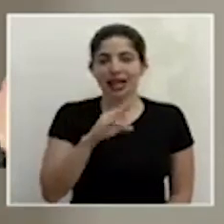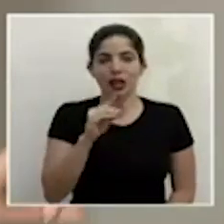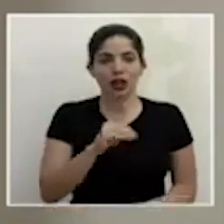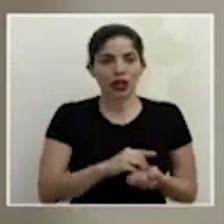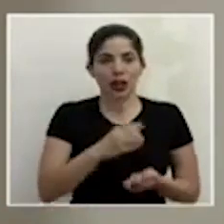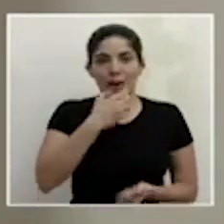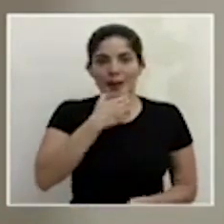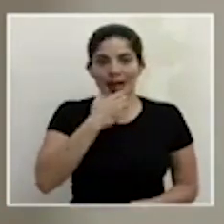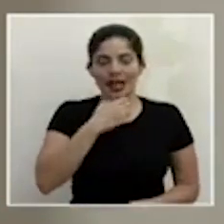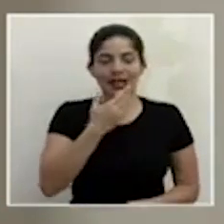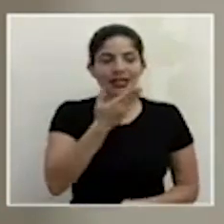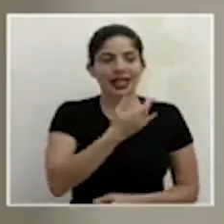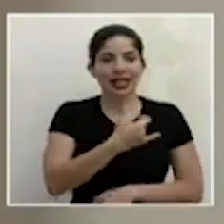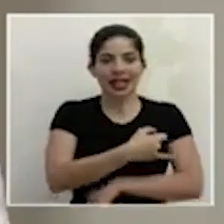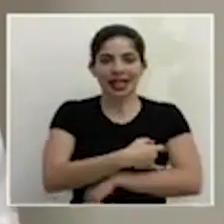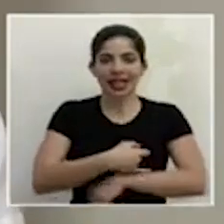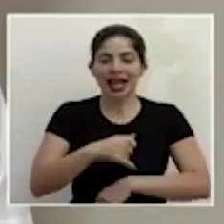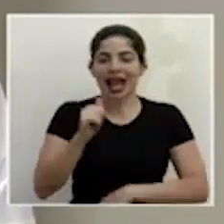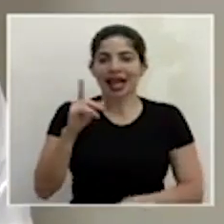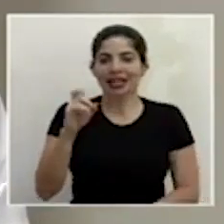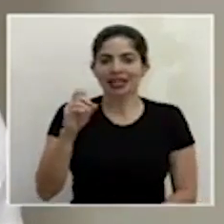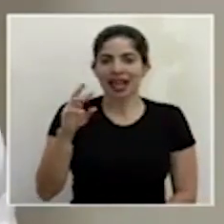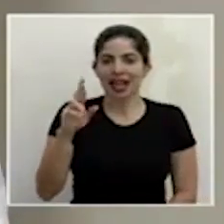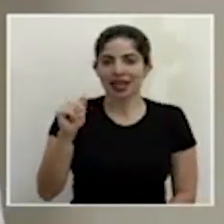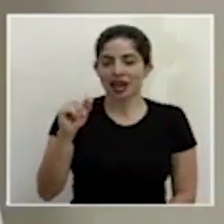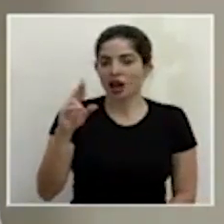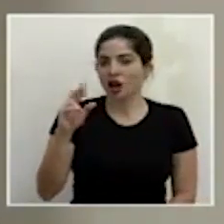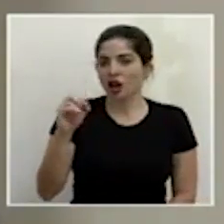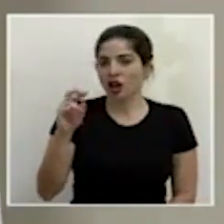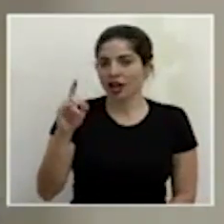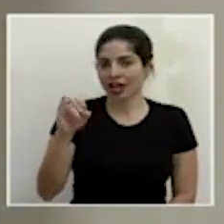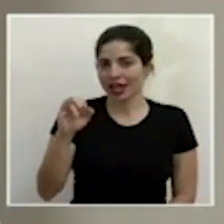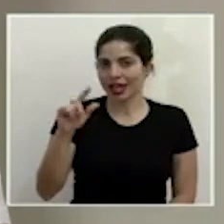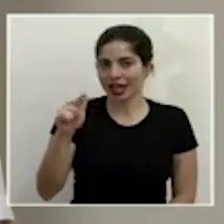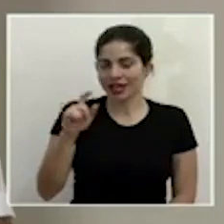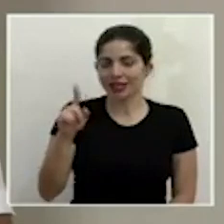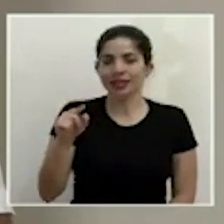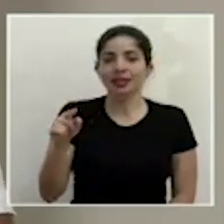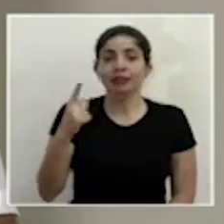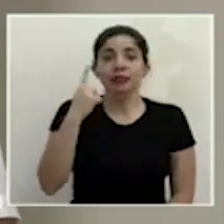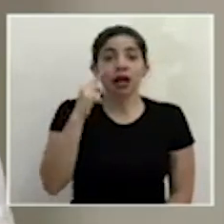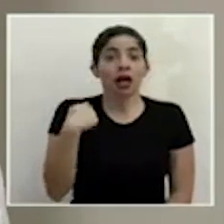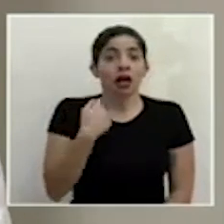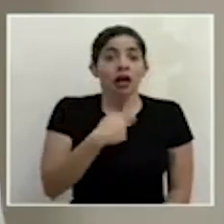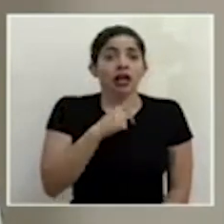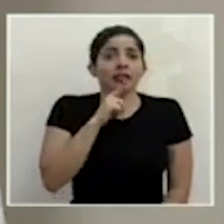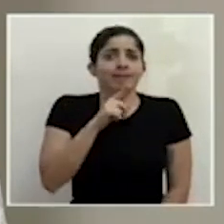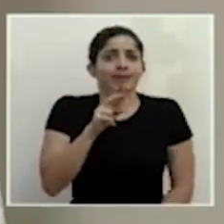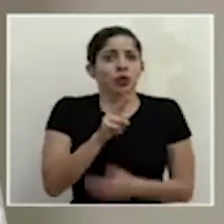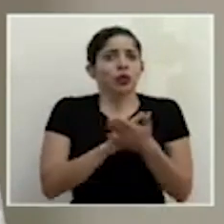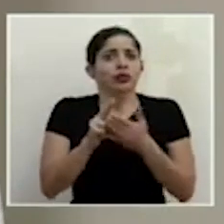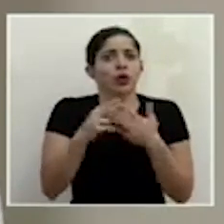a la ingeniera Alexandra Rodríguez de INTECO pues para nosotros en realidad como universidad es un gusto poder